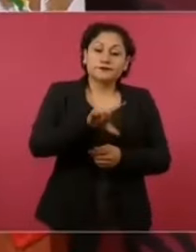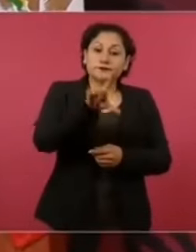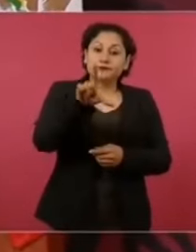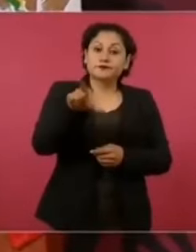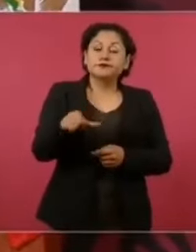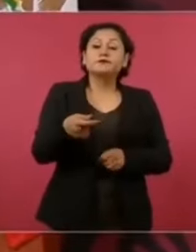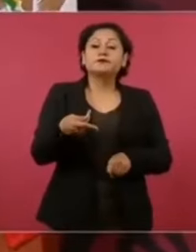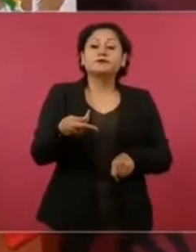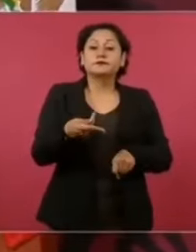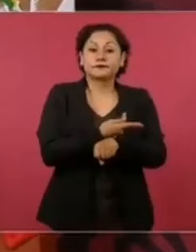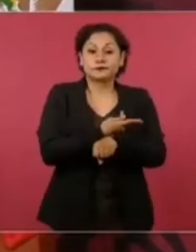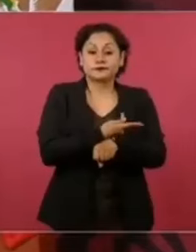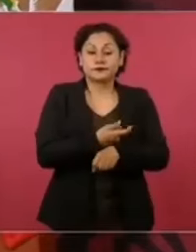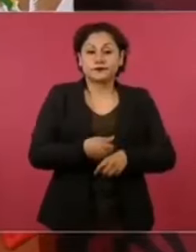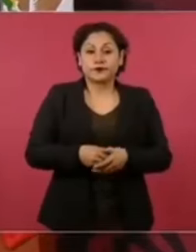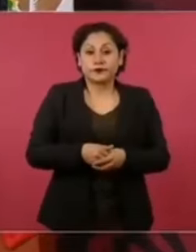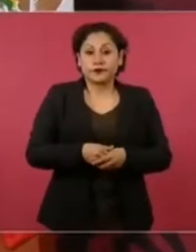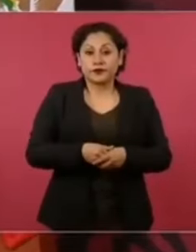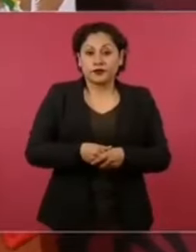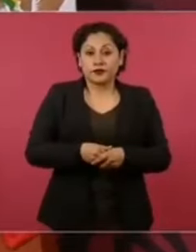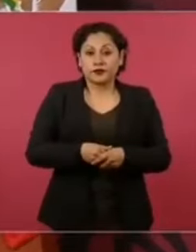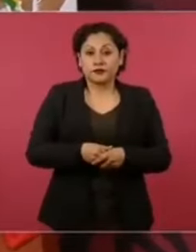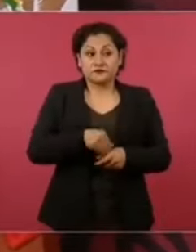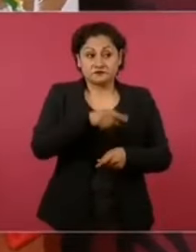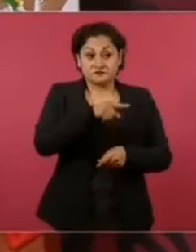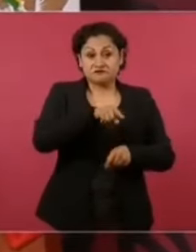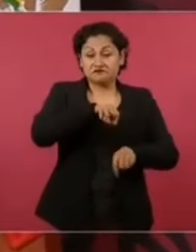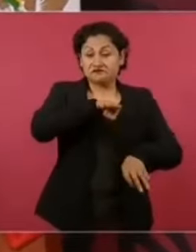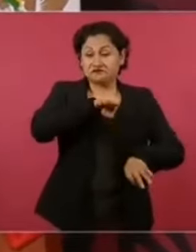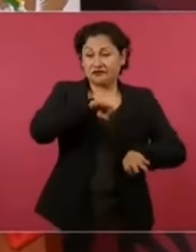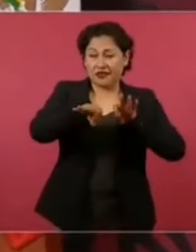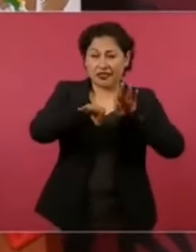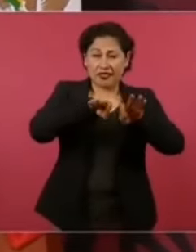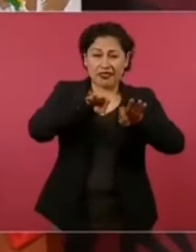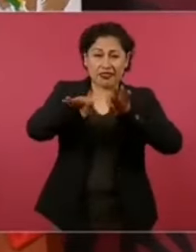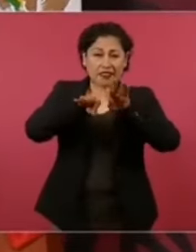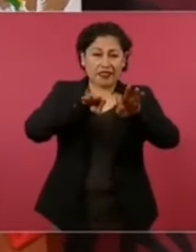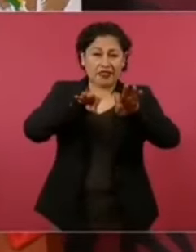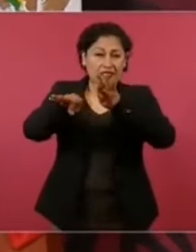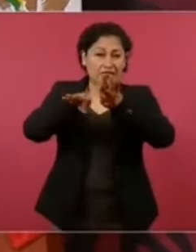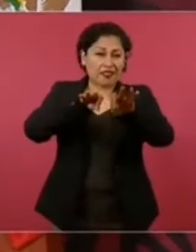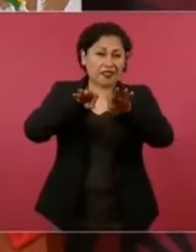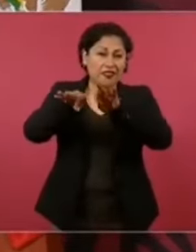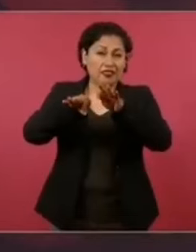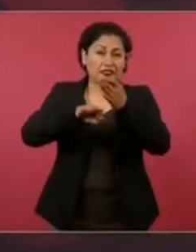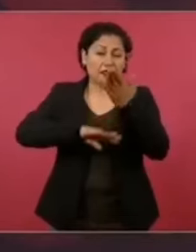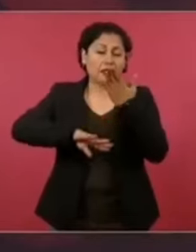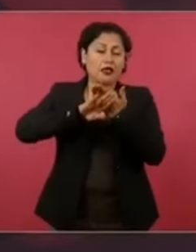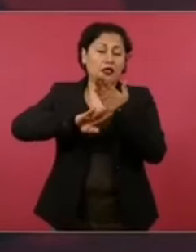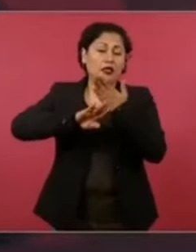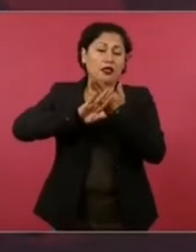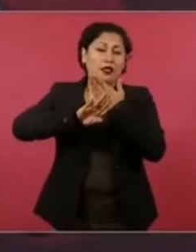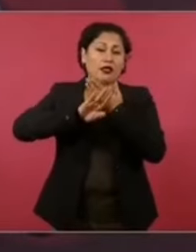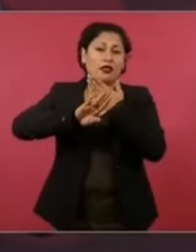con todo todo y eso la gente